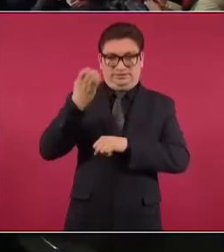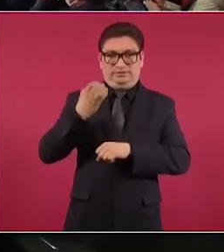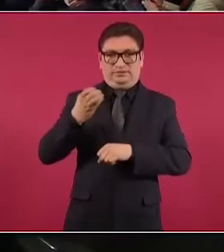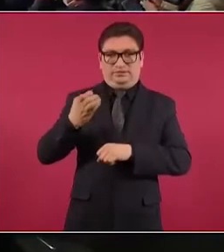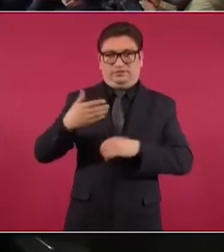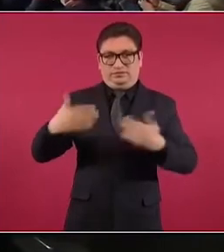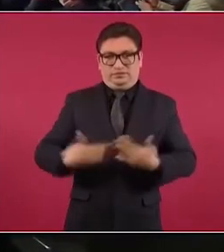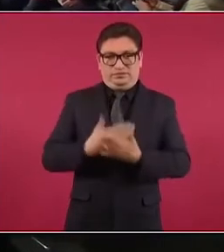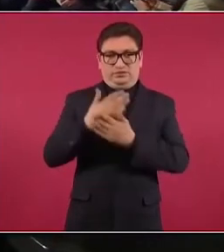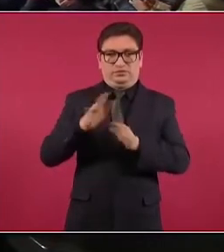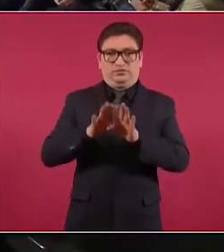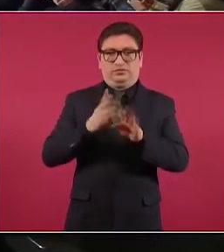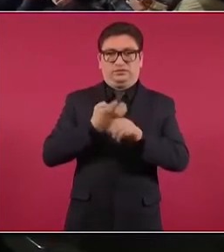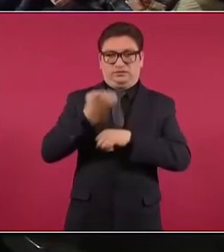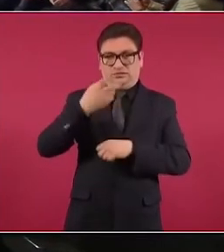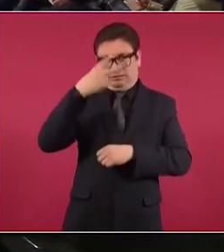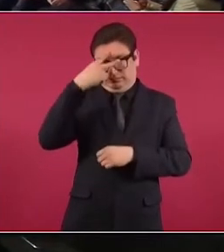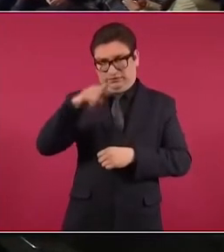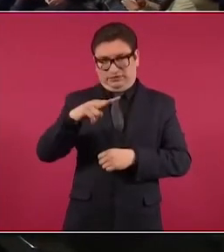el Estado de México.